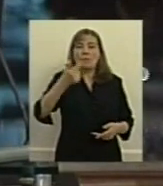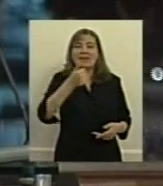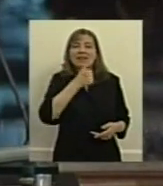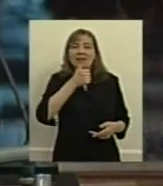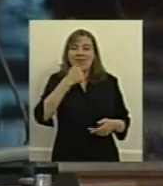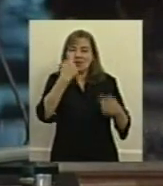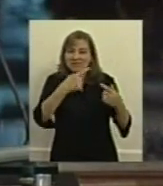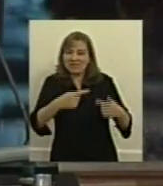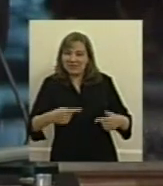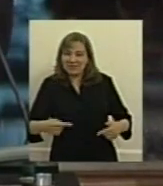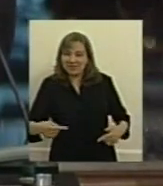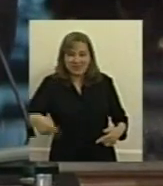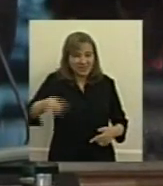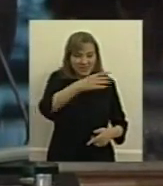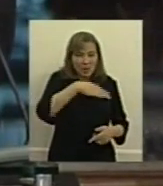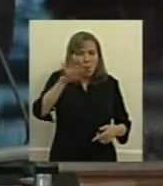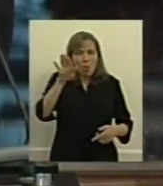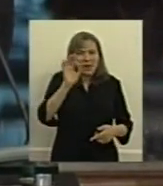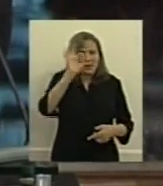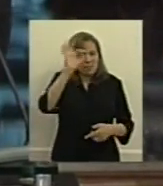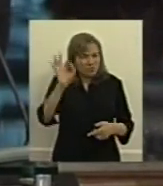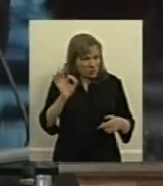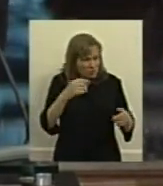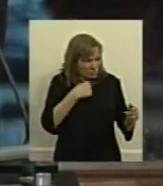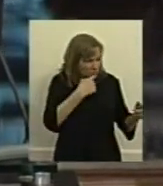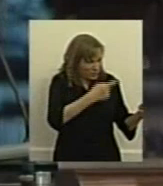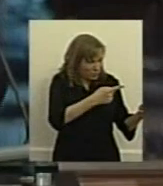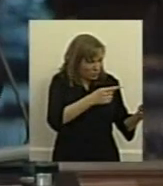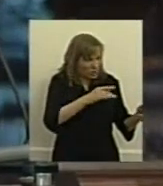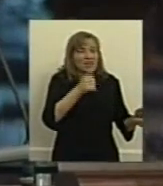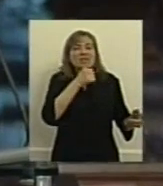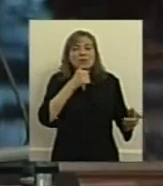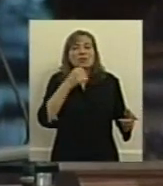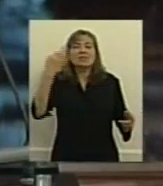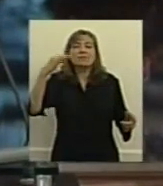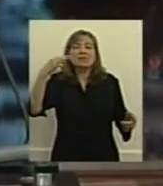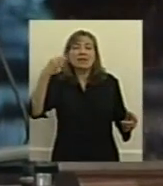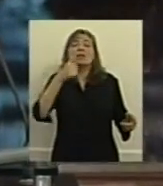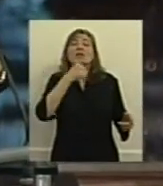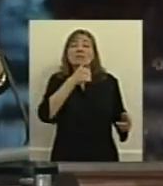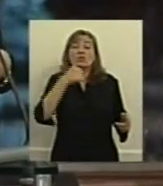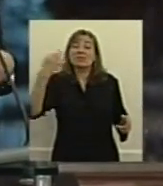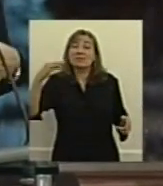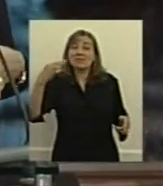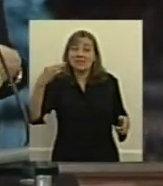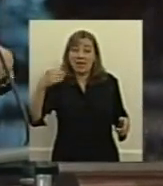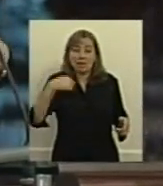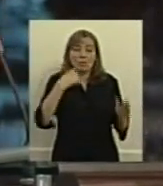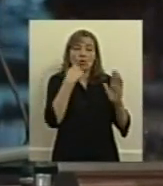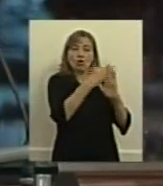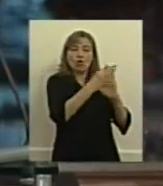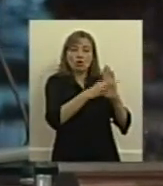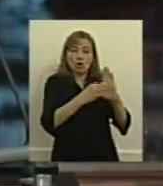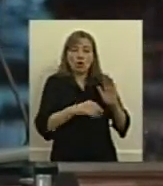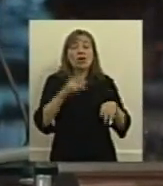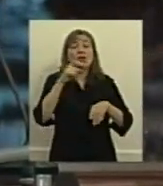medicamentos de todo el mercado 40% Luciano en los especiales los especiales que nosotros vamos a controlar esto es